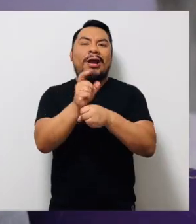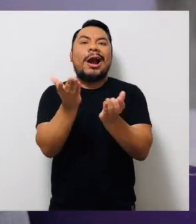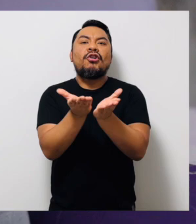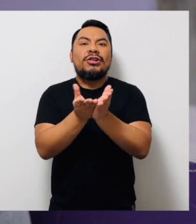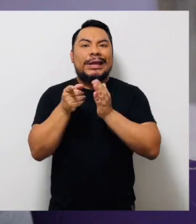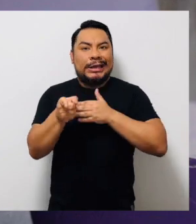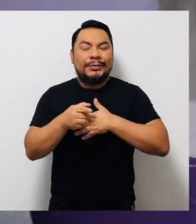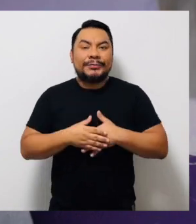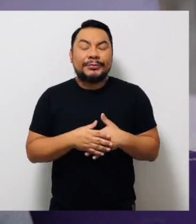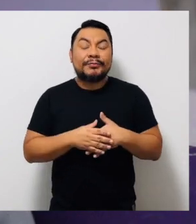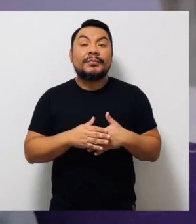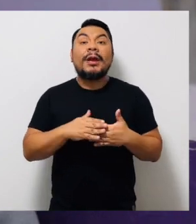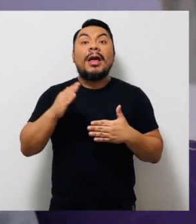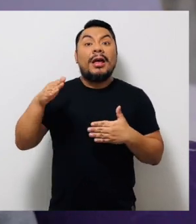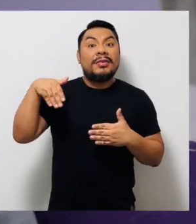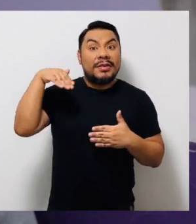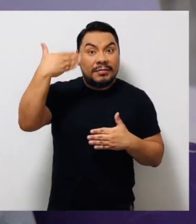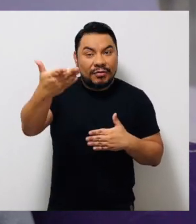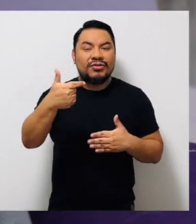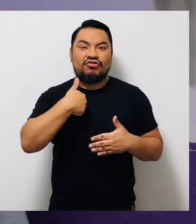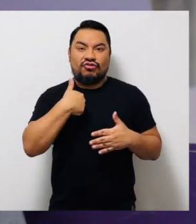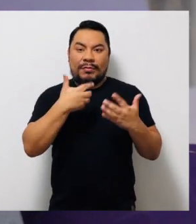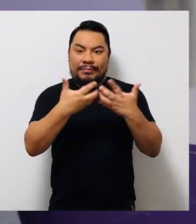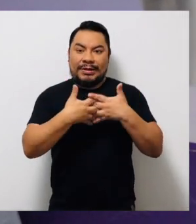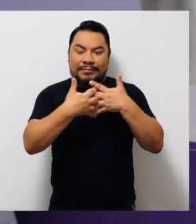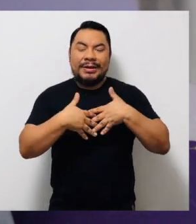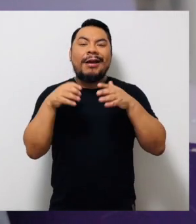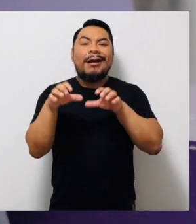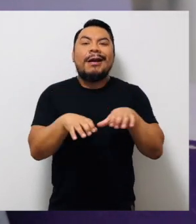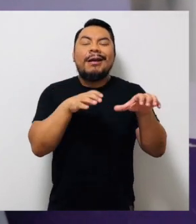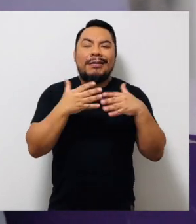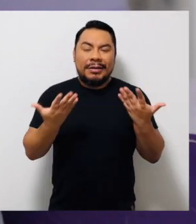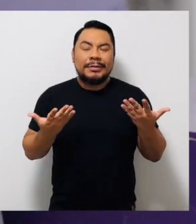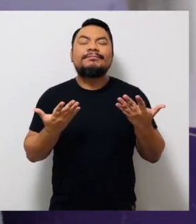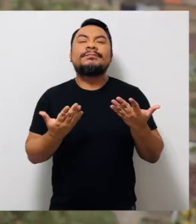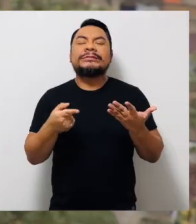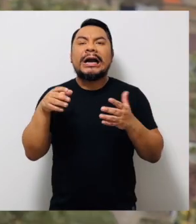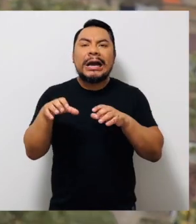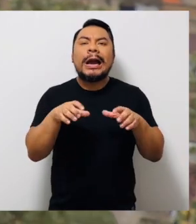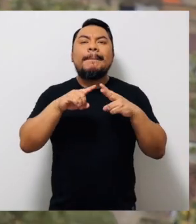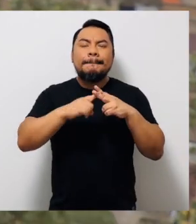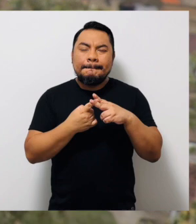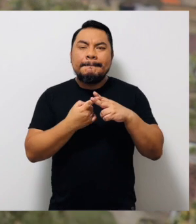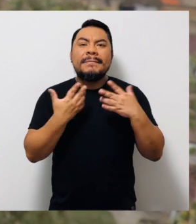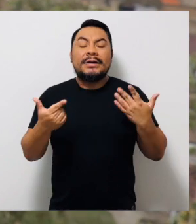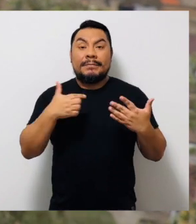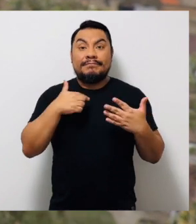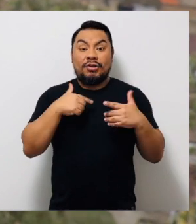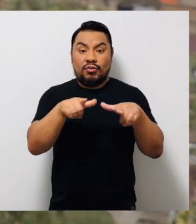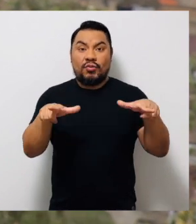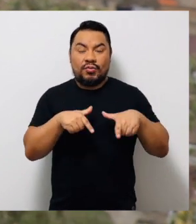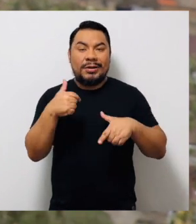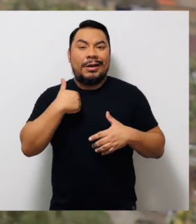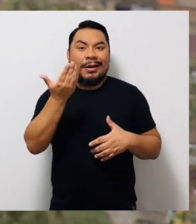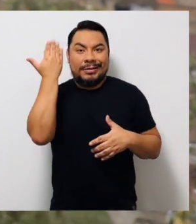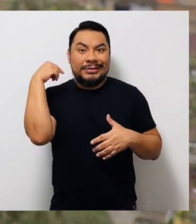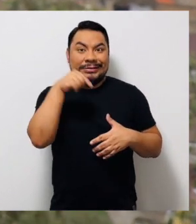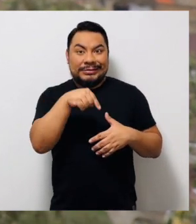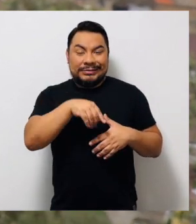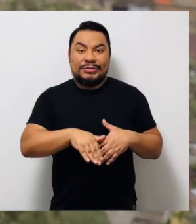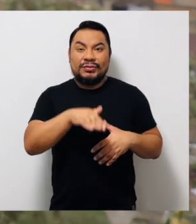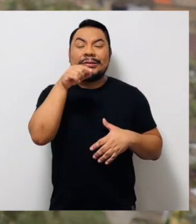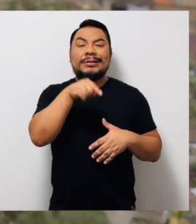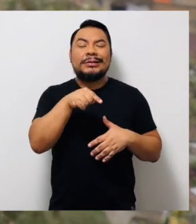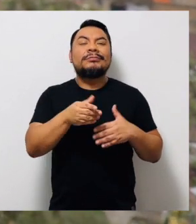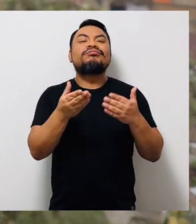Y más adelante, con mi empresa, realizar unos fondos. Empezar desde mi distrito, donde yo he estado, crear